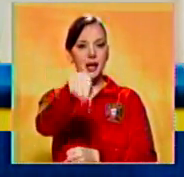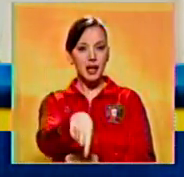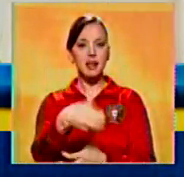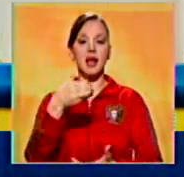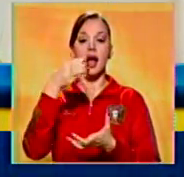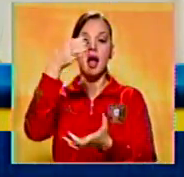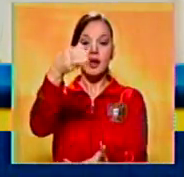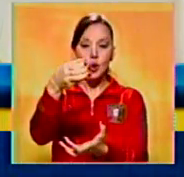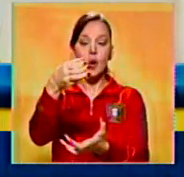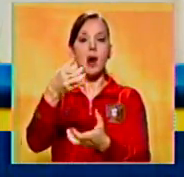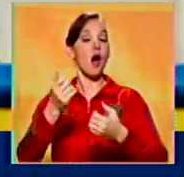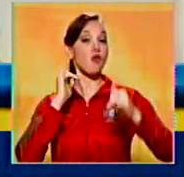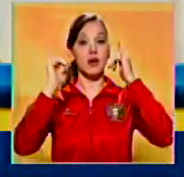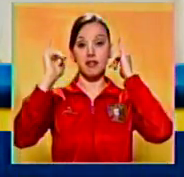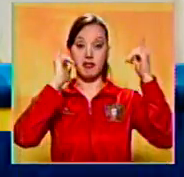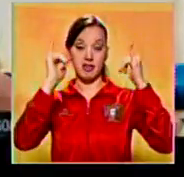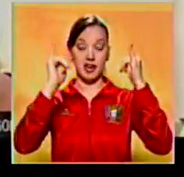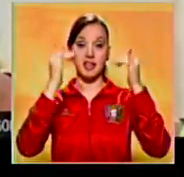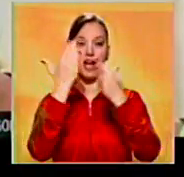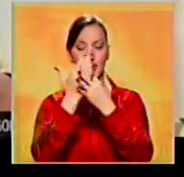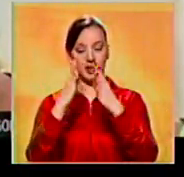en una fiesta de la solidaridad entre los pueblos.